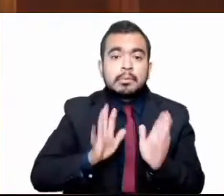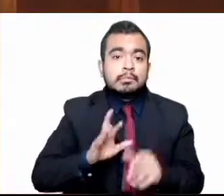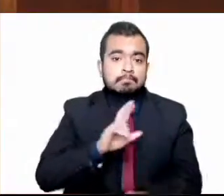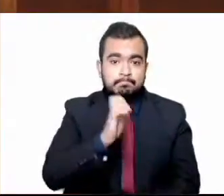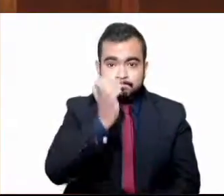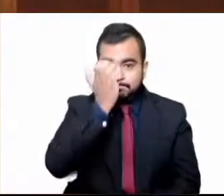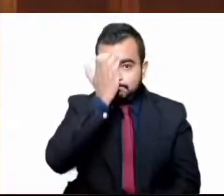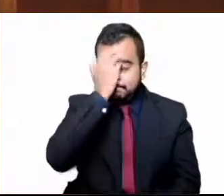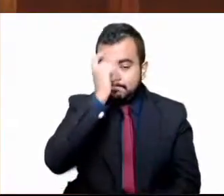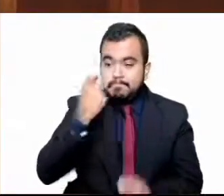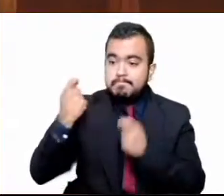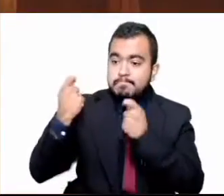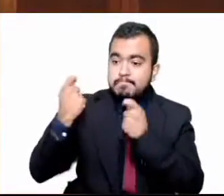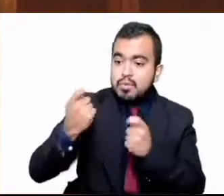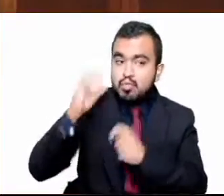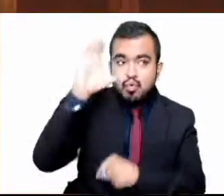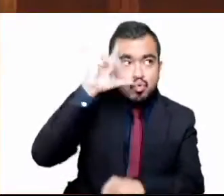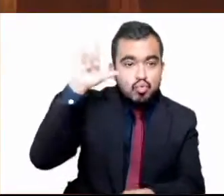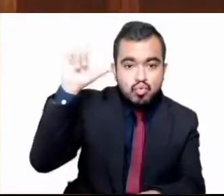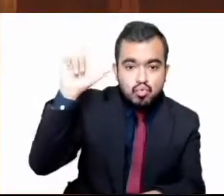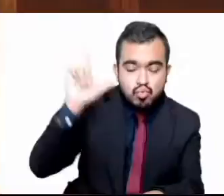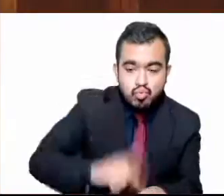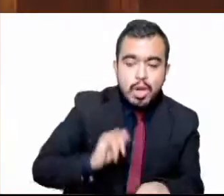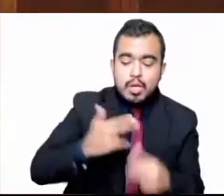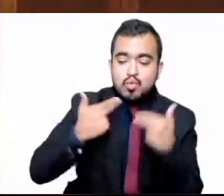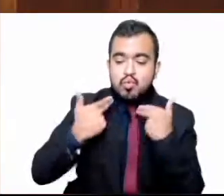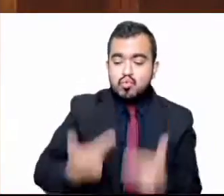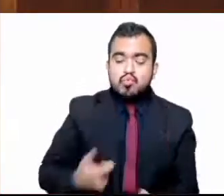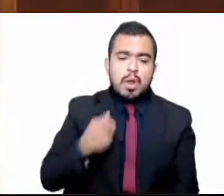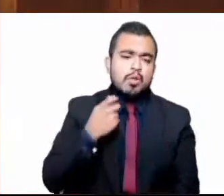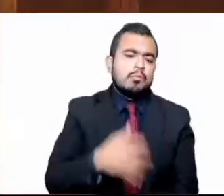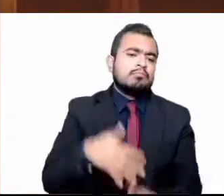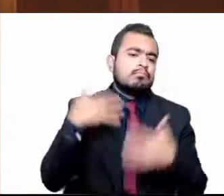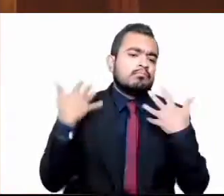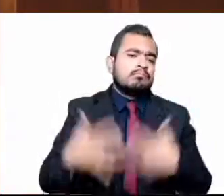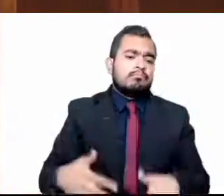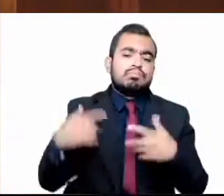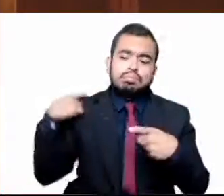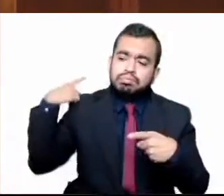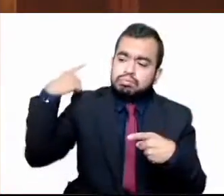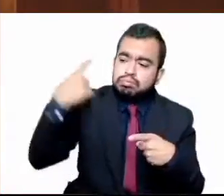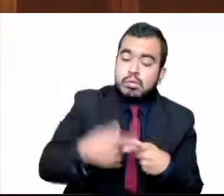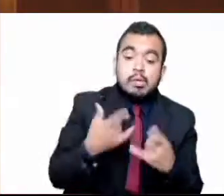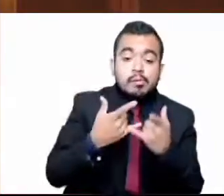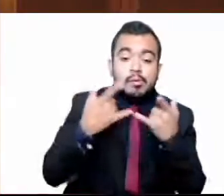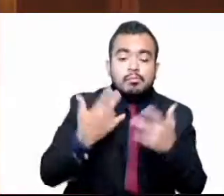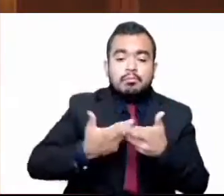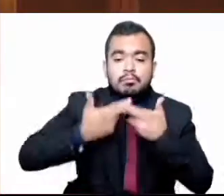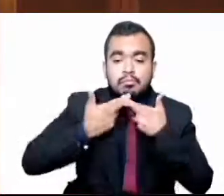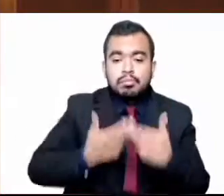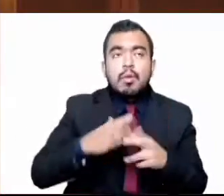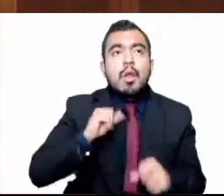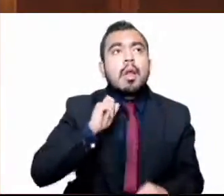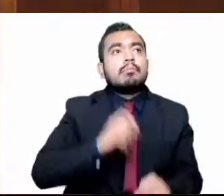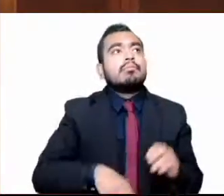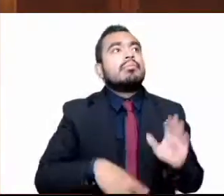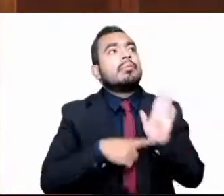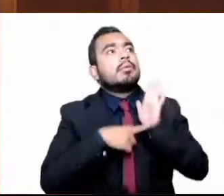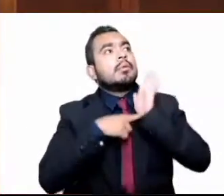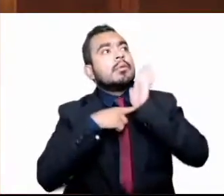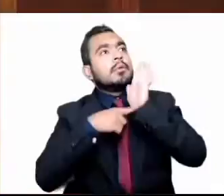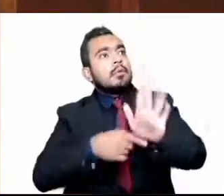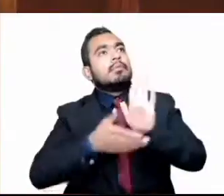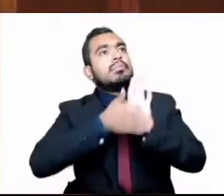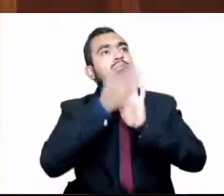de la humanidad y una vasta historia que se expresa en su riqueza arquitectónica, por lo que se